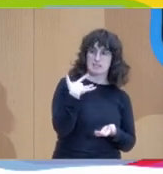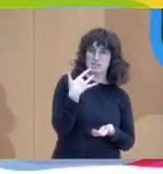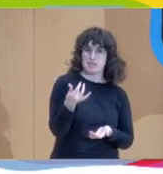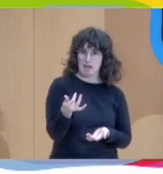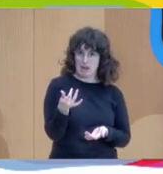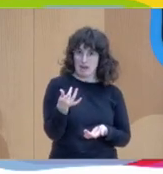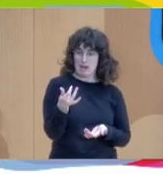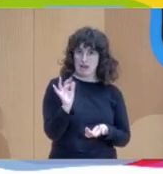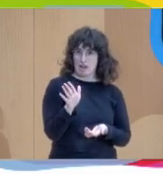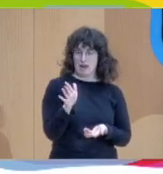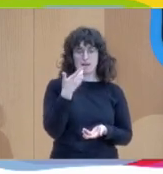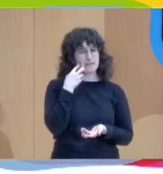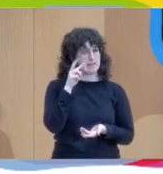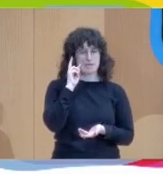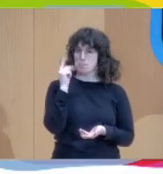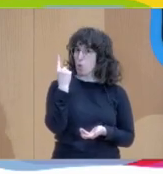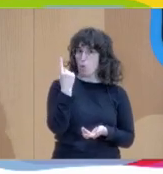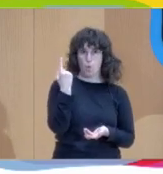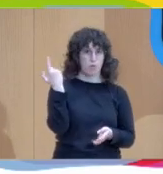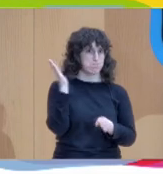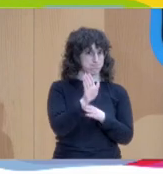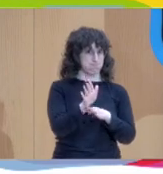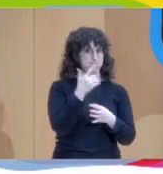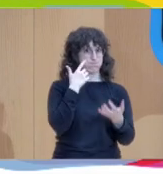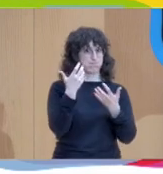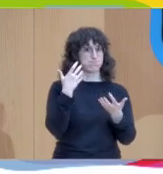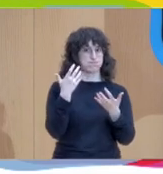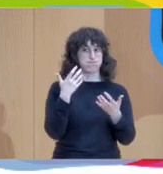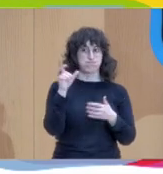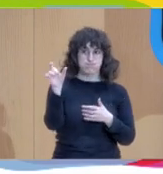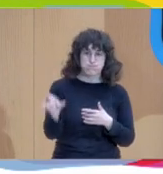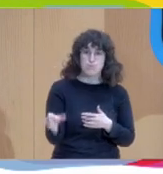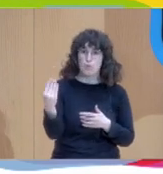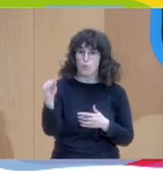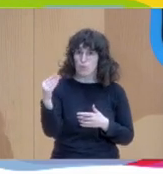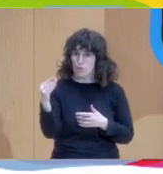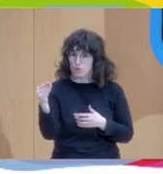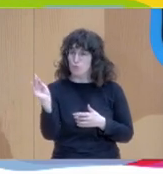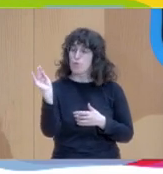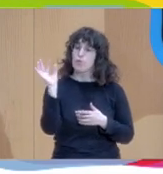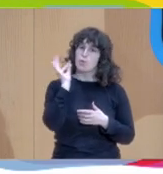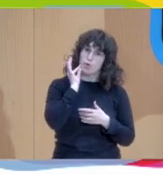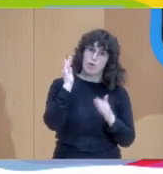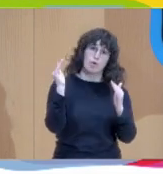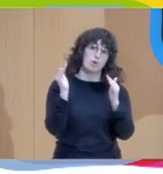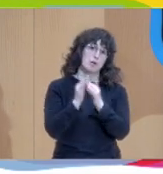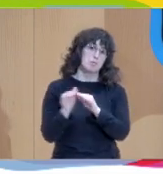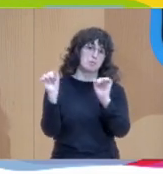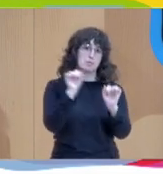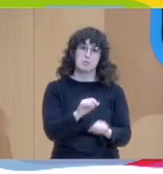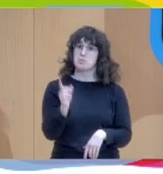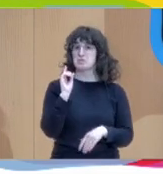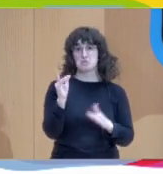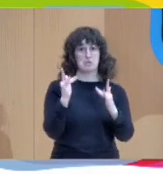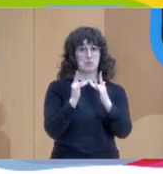pero destaco una experiencia y fue la de convocar a una adolescente de un piso de protección que solo se levantaba de la cama si le